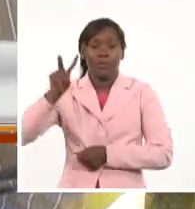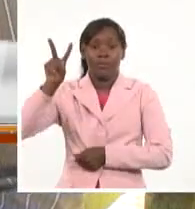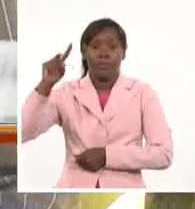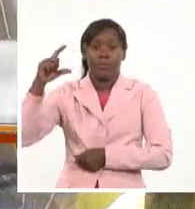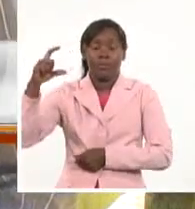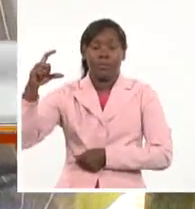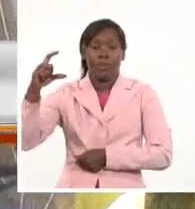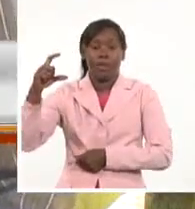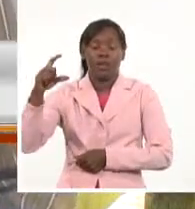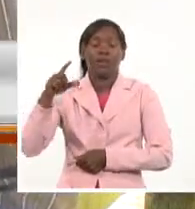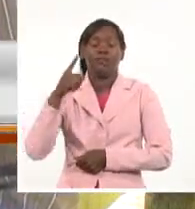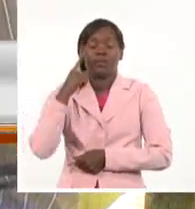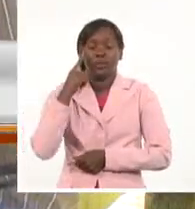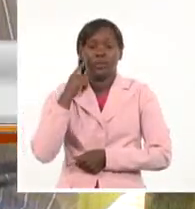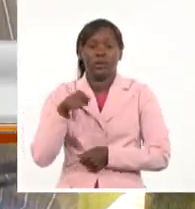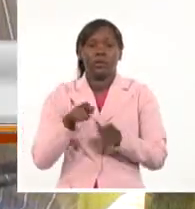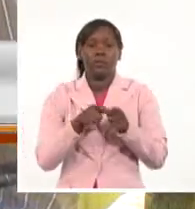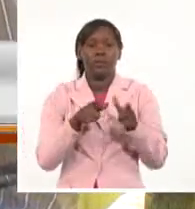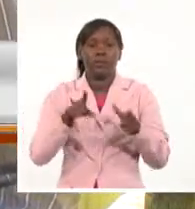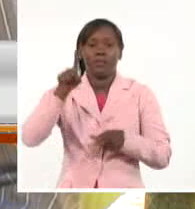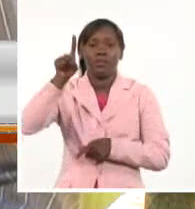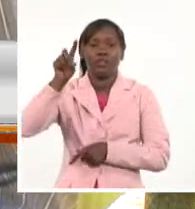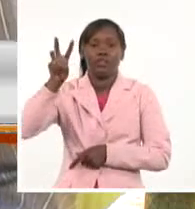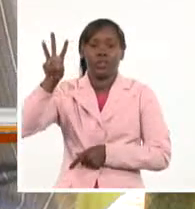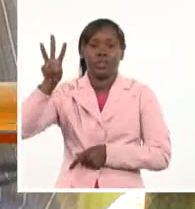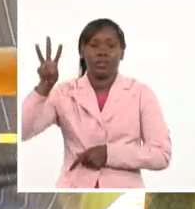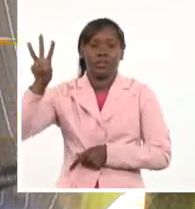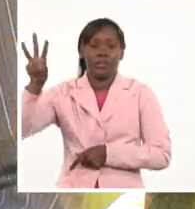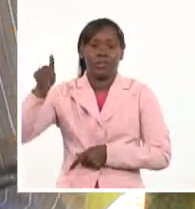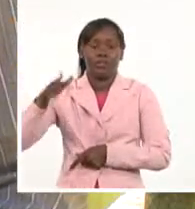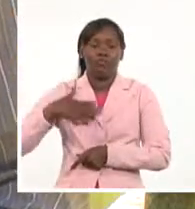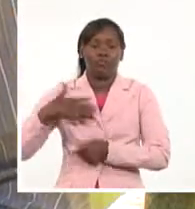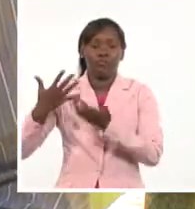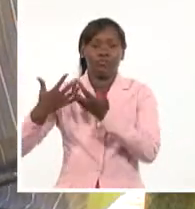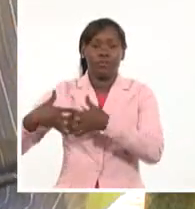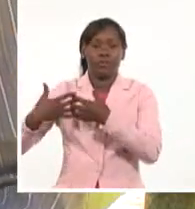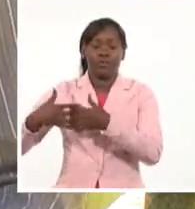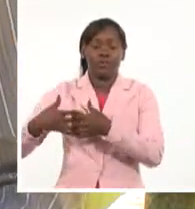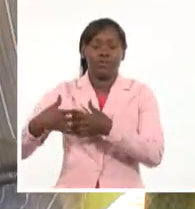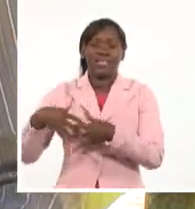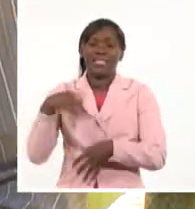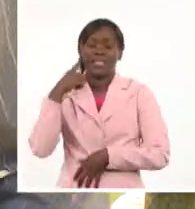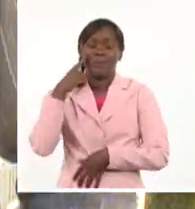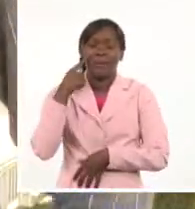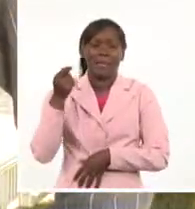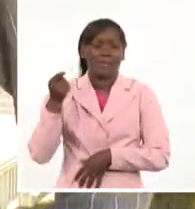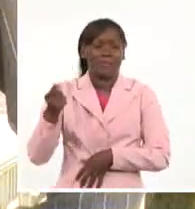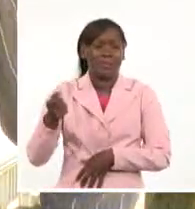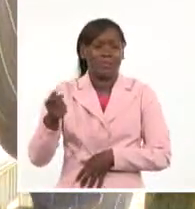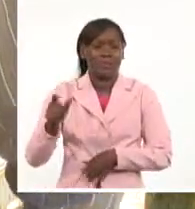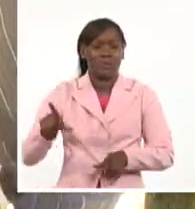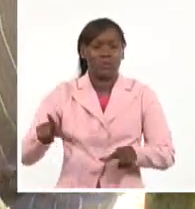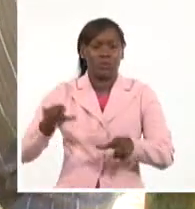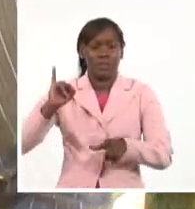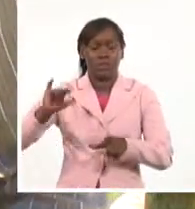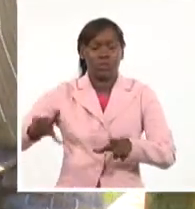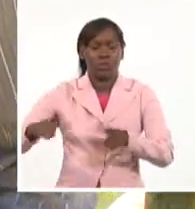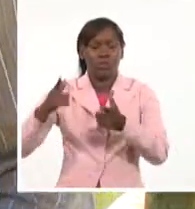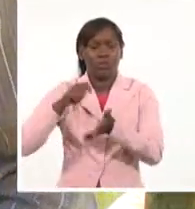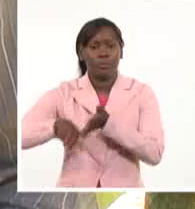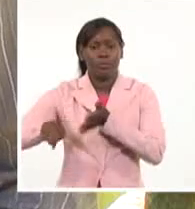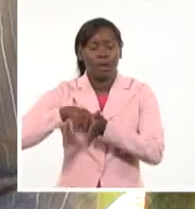que son las principales, de ellas no se va a cumplir el plan en el 68,2% de esto,